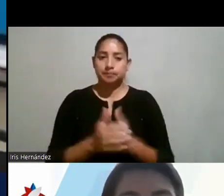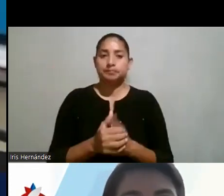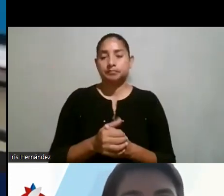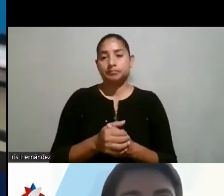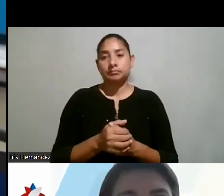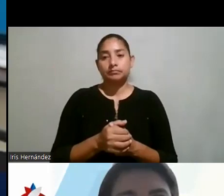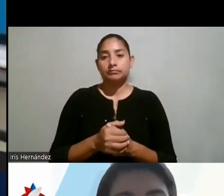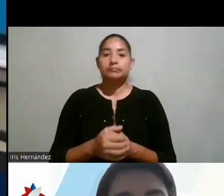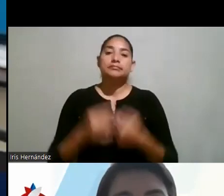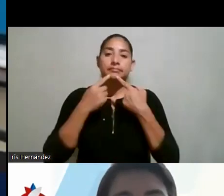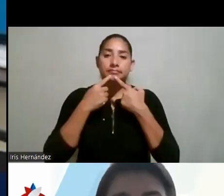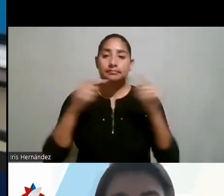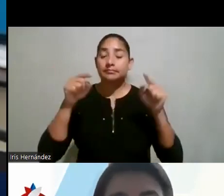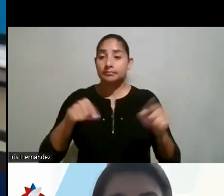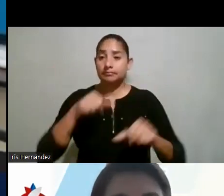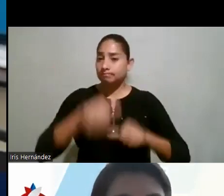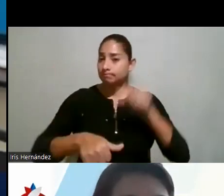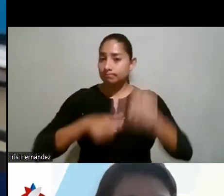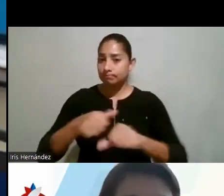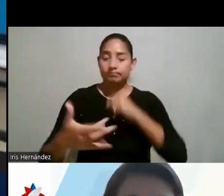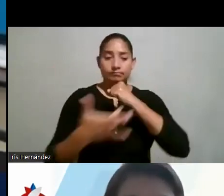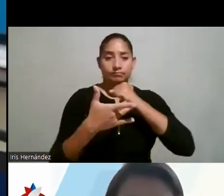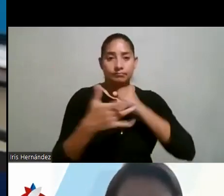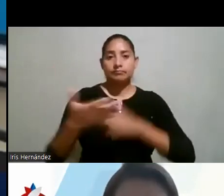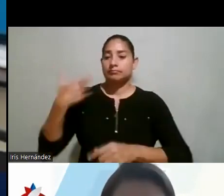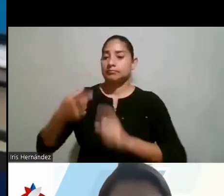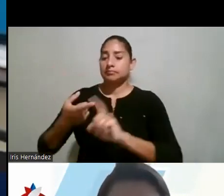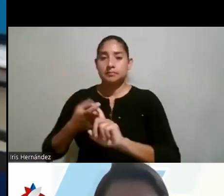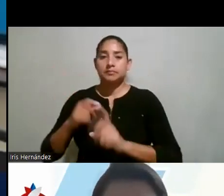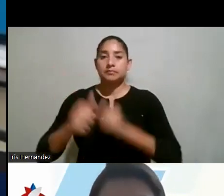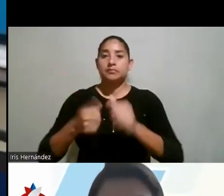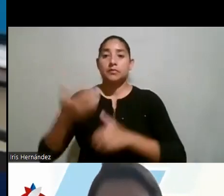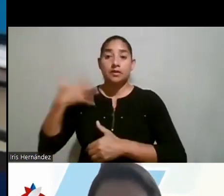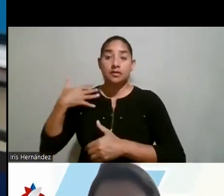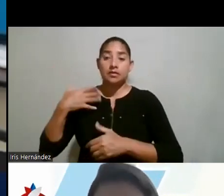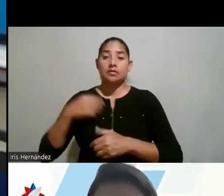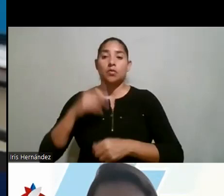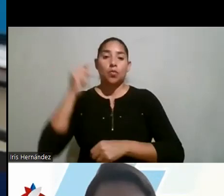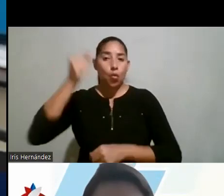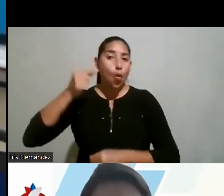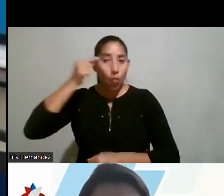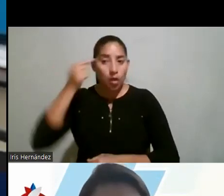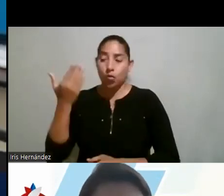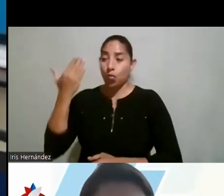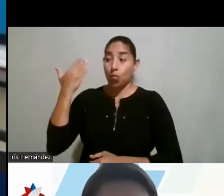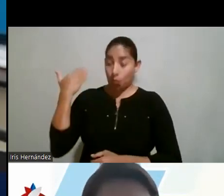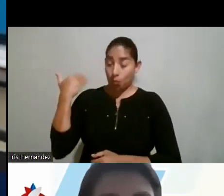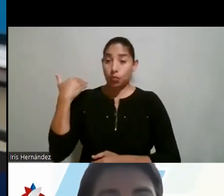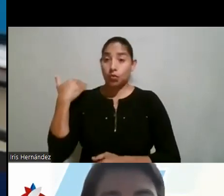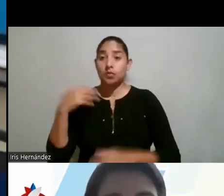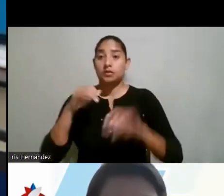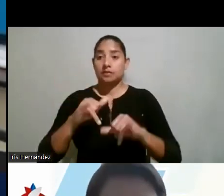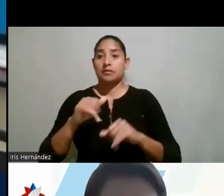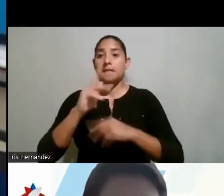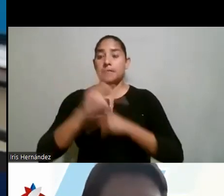comentar que aquí hay un esfuerzo sostenido que inició en la administración anterior, cuando estaba el